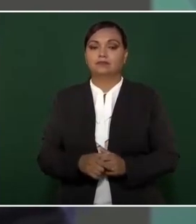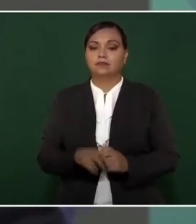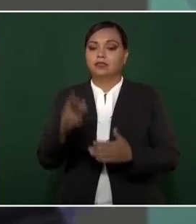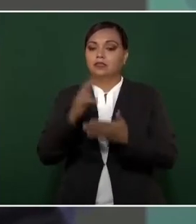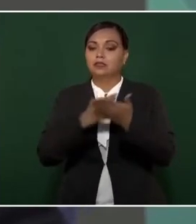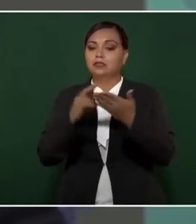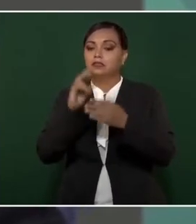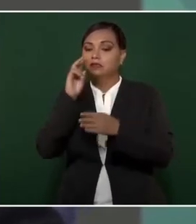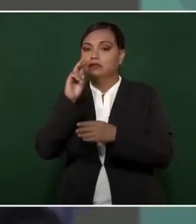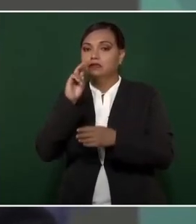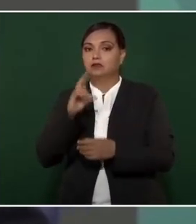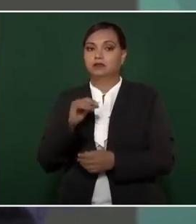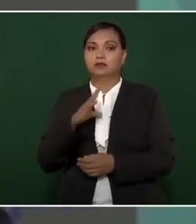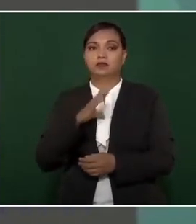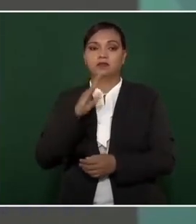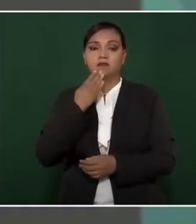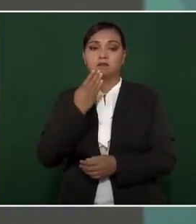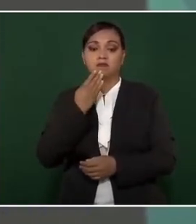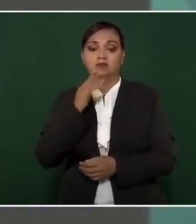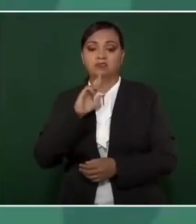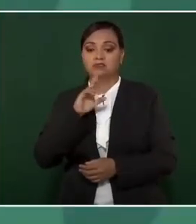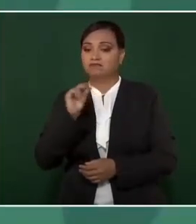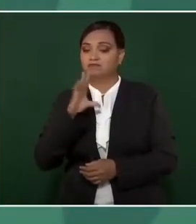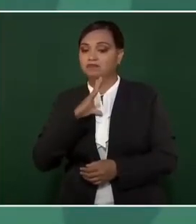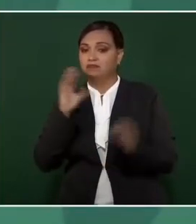si no hay buenos resultados,